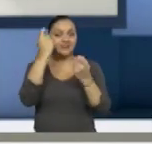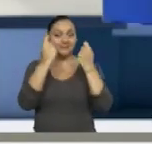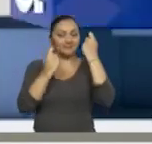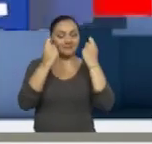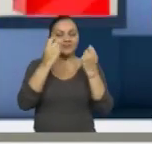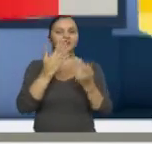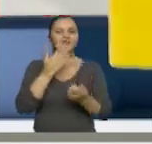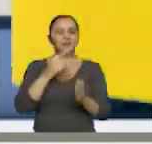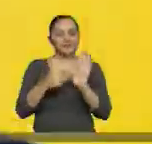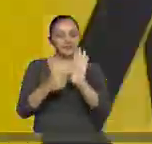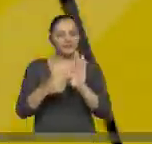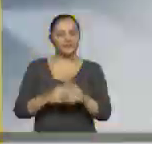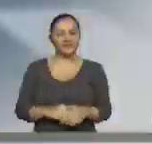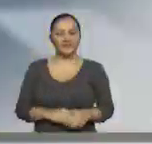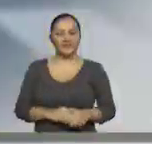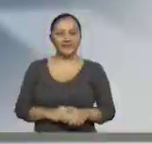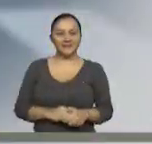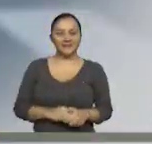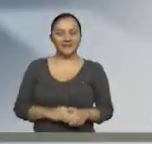de la lengua de señas ecuatoriana.